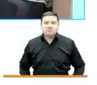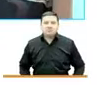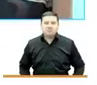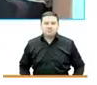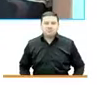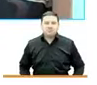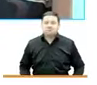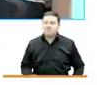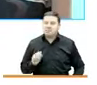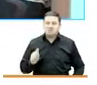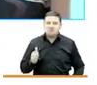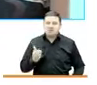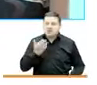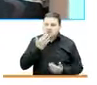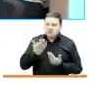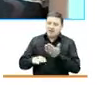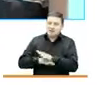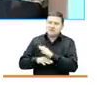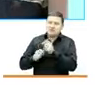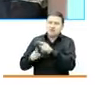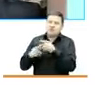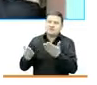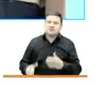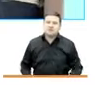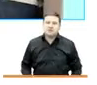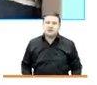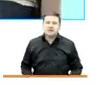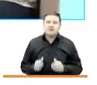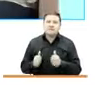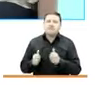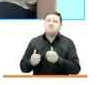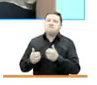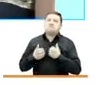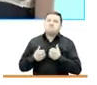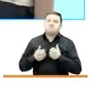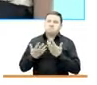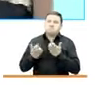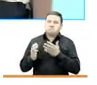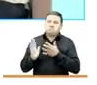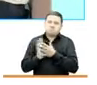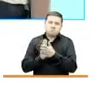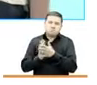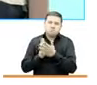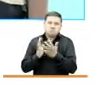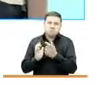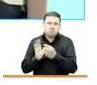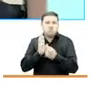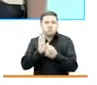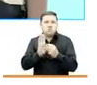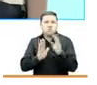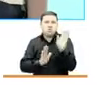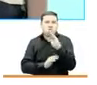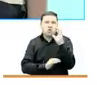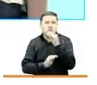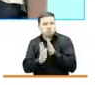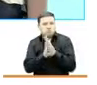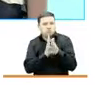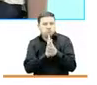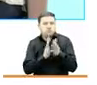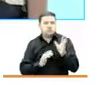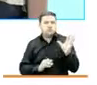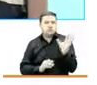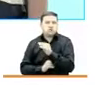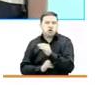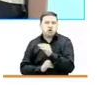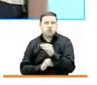Muy bien, muy buenas tardes, ¿cómo está usted? Bien, bueno, yo quiero un poco que le contemos a los colombianos y a todos los que